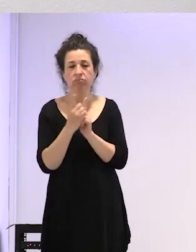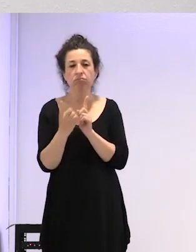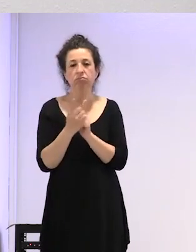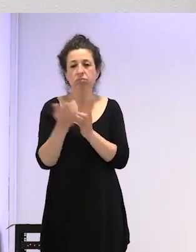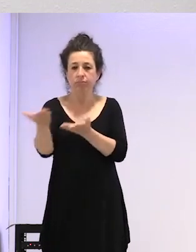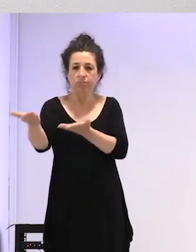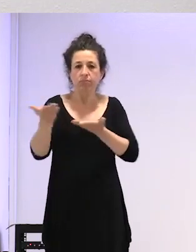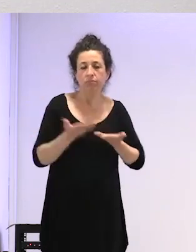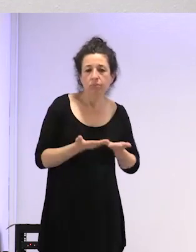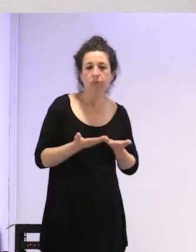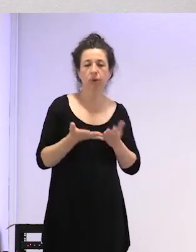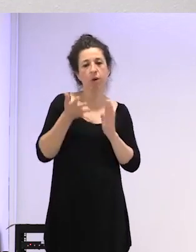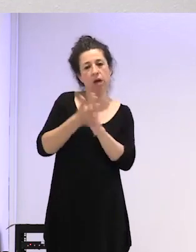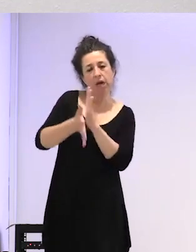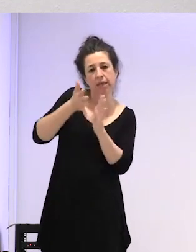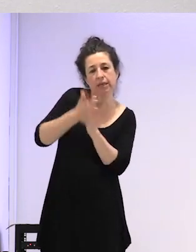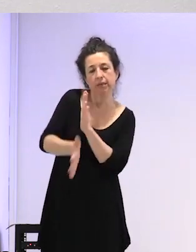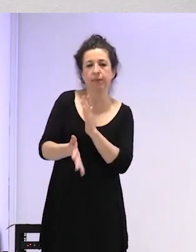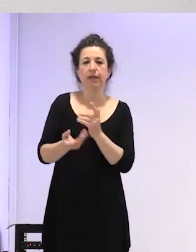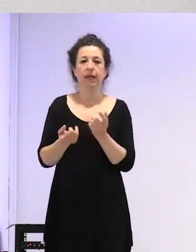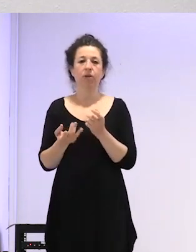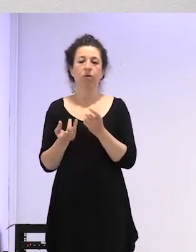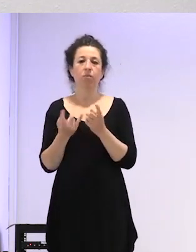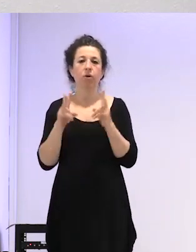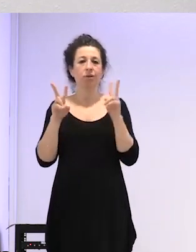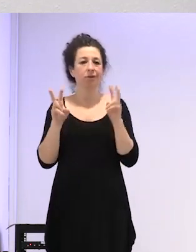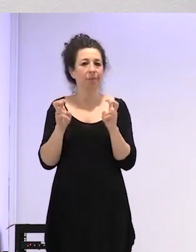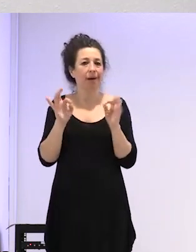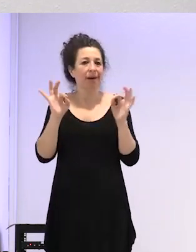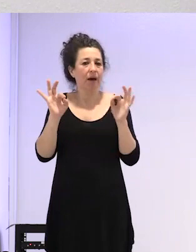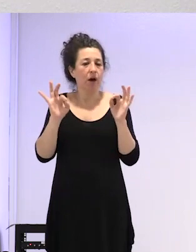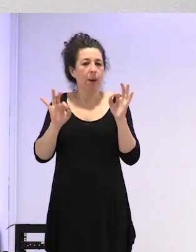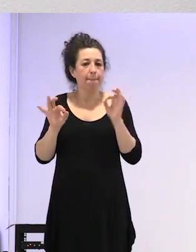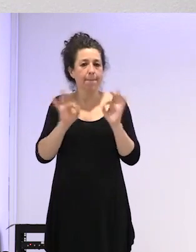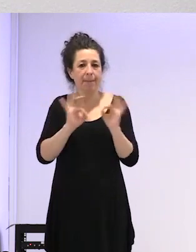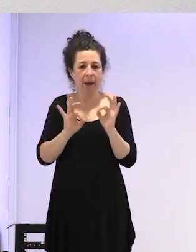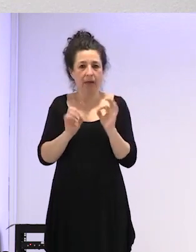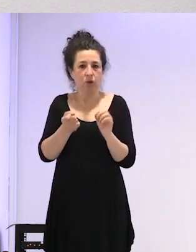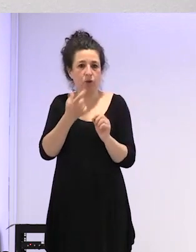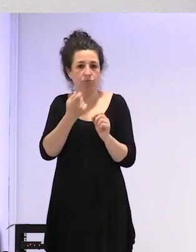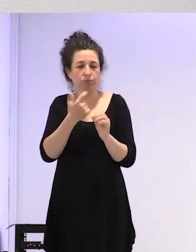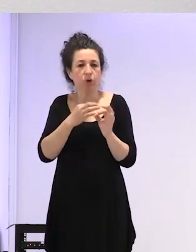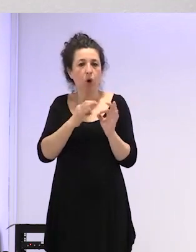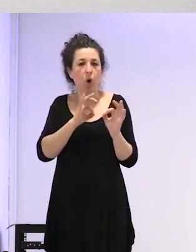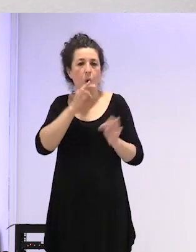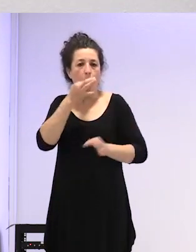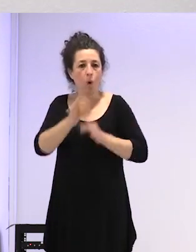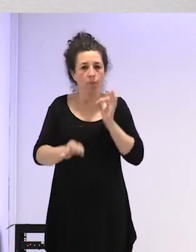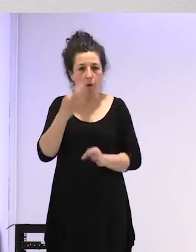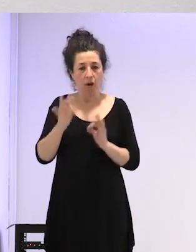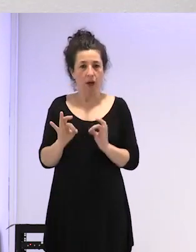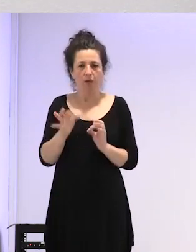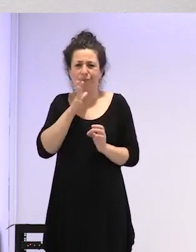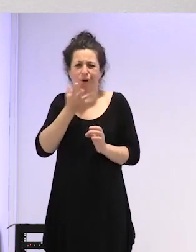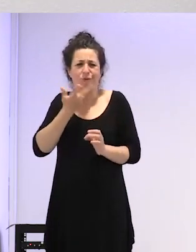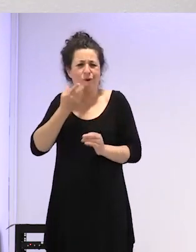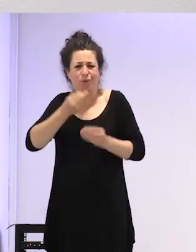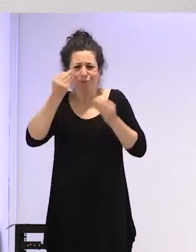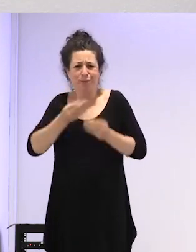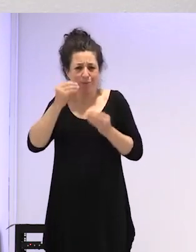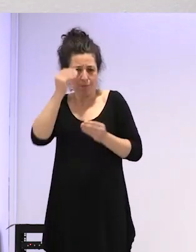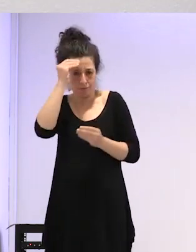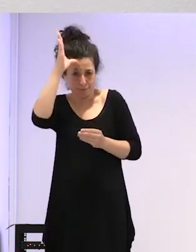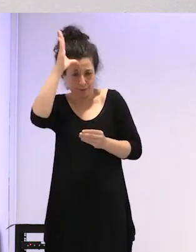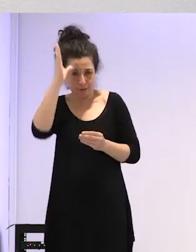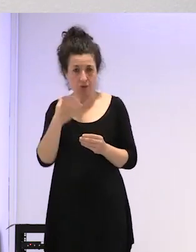preparados hormonales porque los conoce perfectamente y haciendo lo mismo que puedo hacer yo la